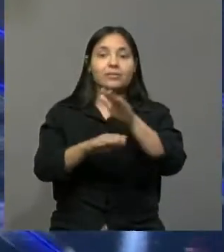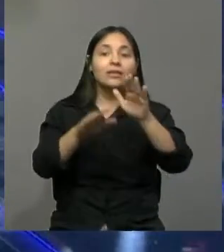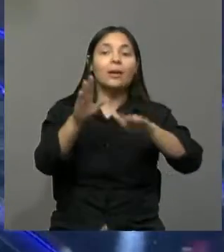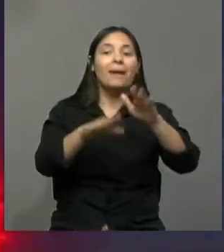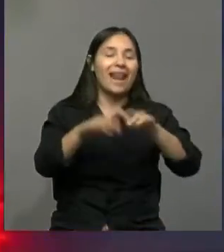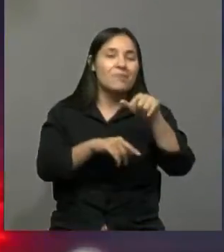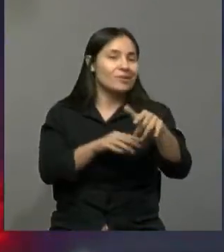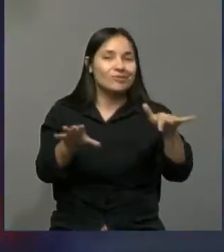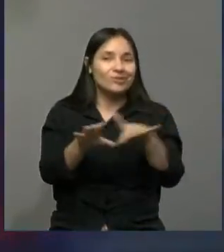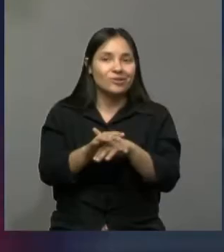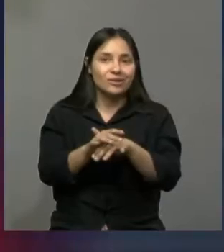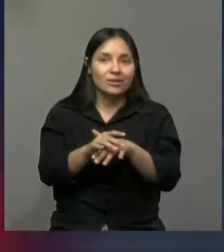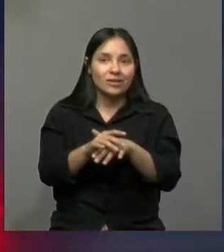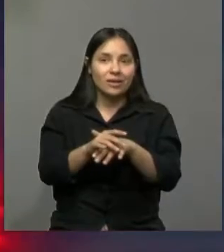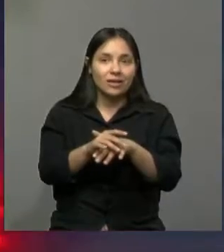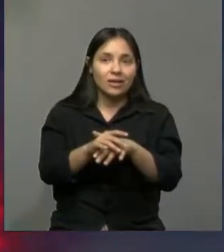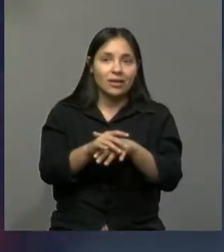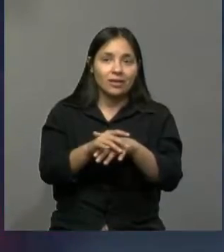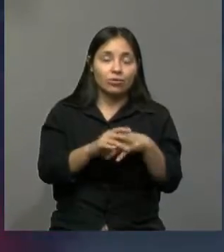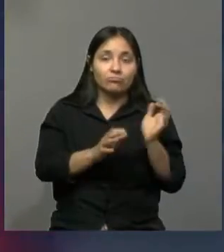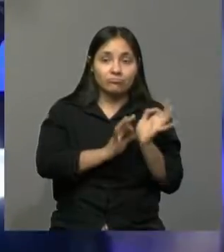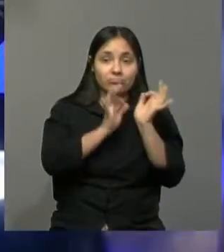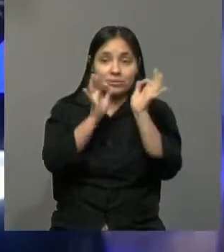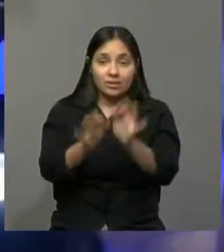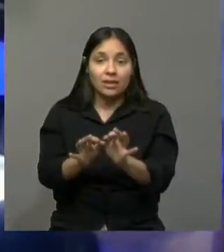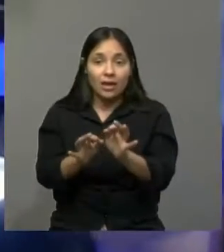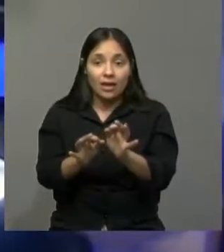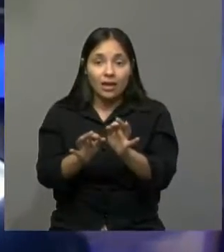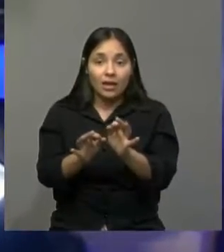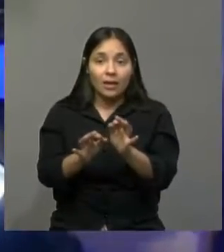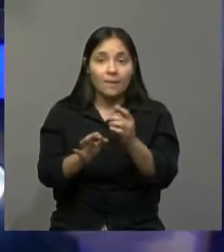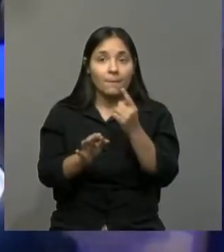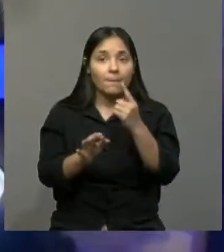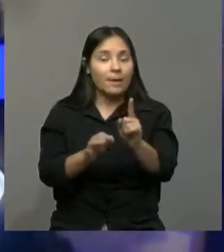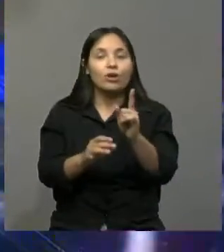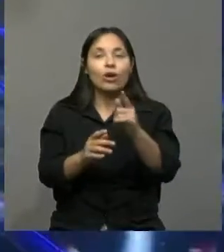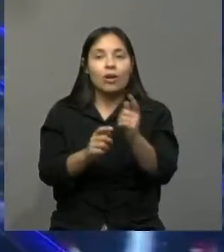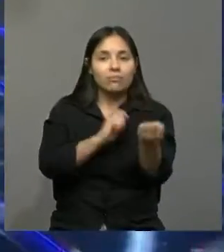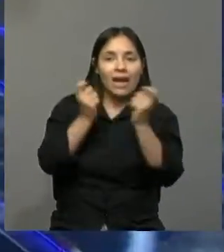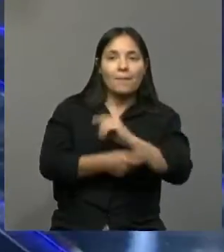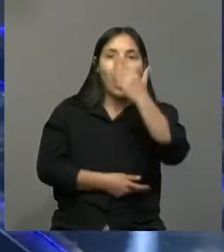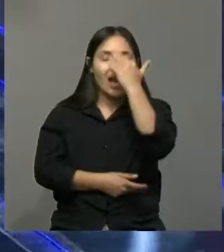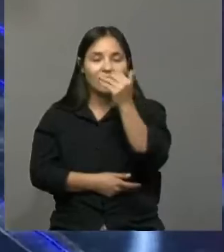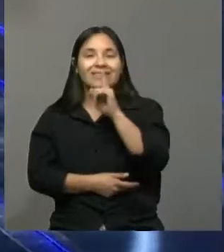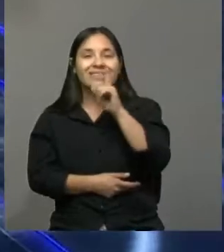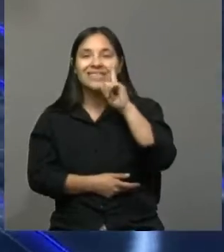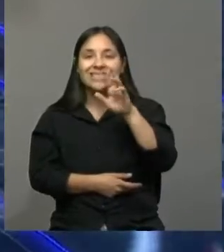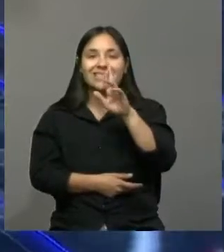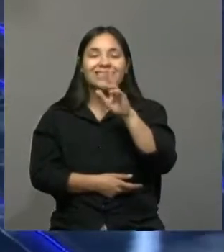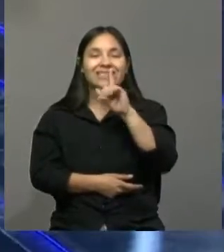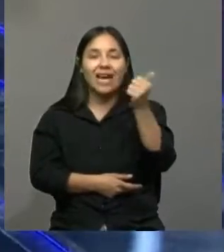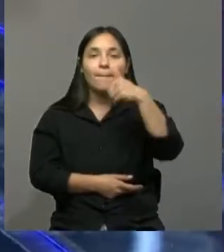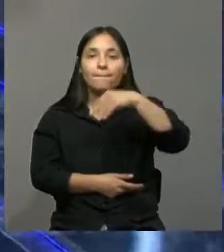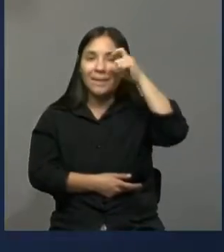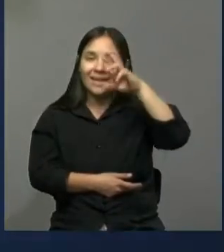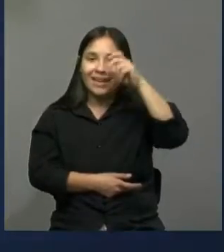Ajá. Sí. Llegué ayer en producción y me dijeron que tenía que actuar de Tita Merelo. Yo digo, bueno, de estar ahí con todos